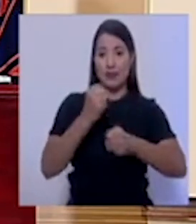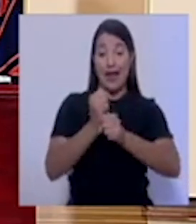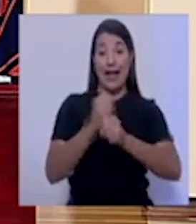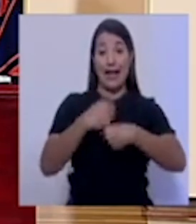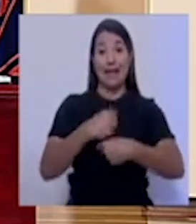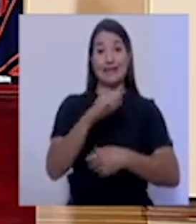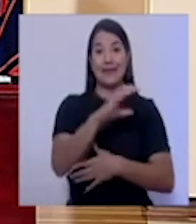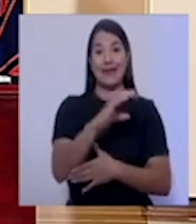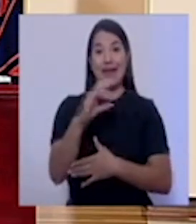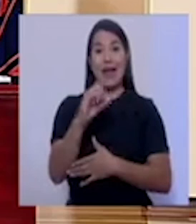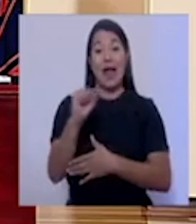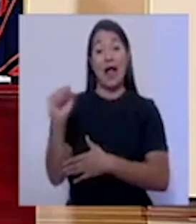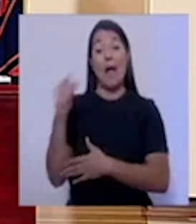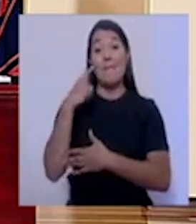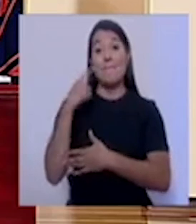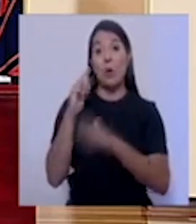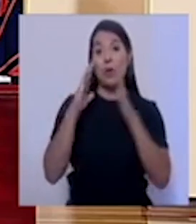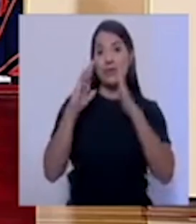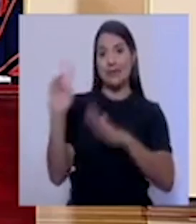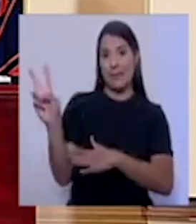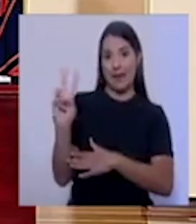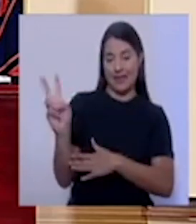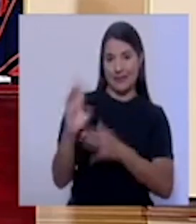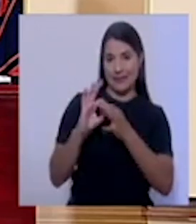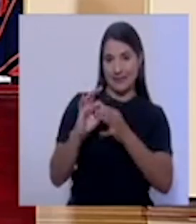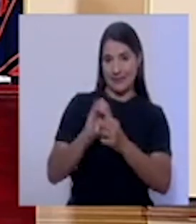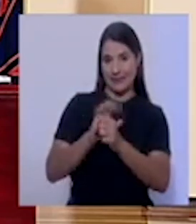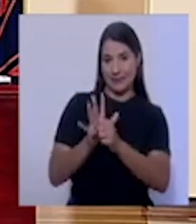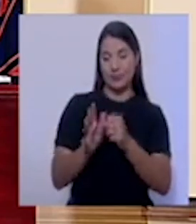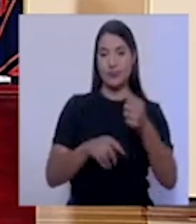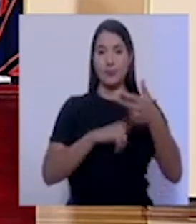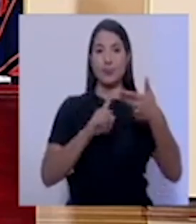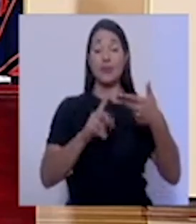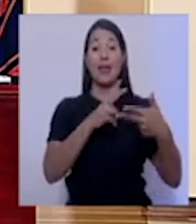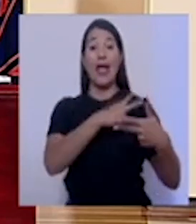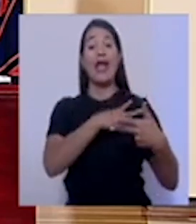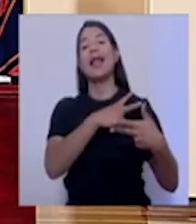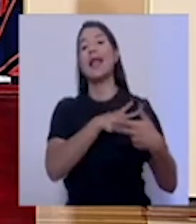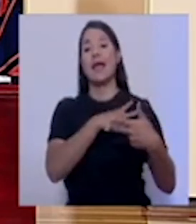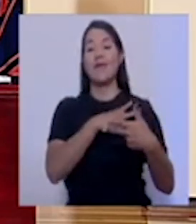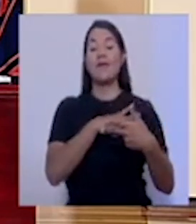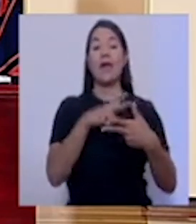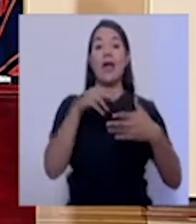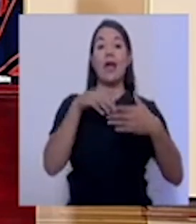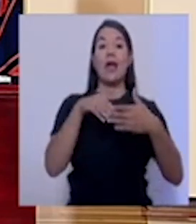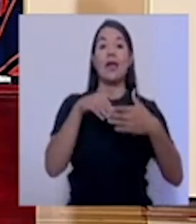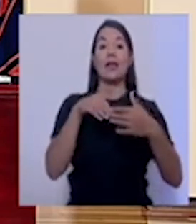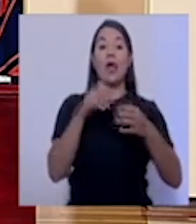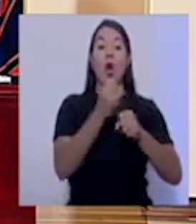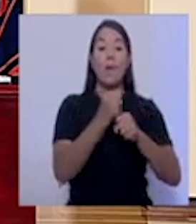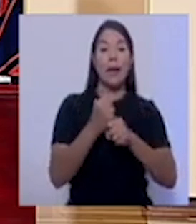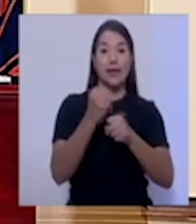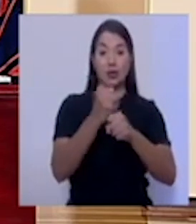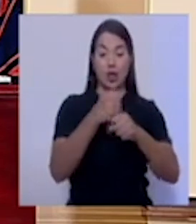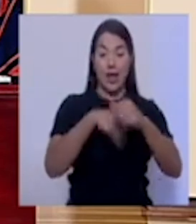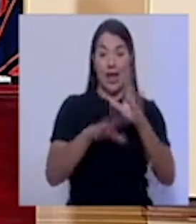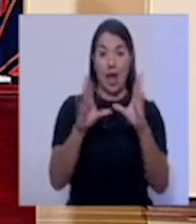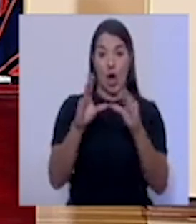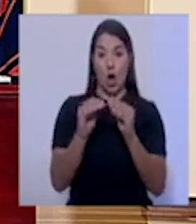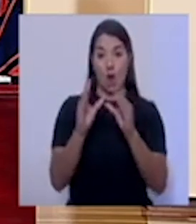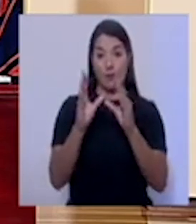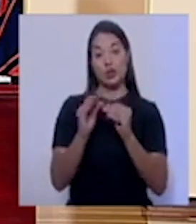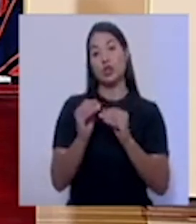del virus por el SARS-CoV-2, el jefe de operaciones de la Comisión Nacional de Prevención de Riesgos y Atención de